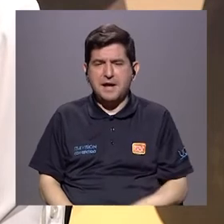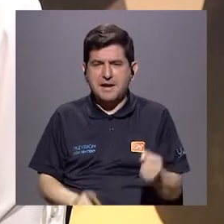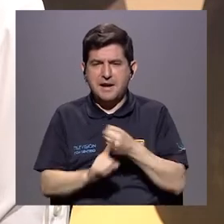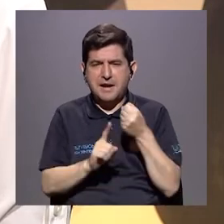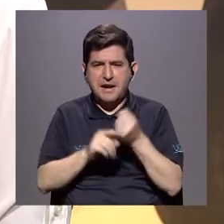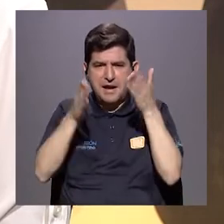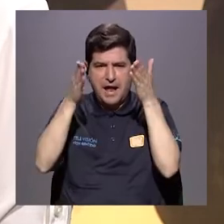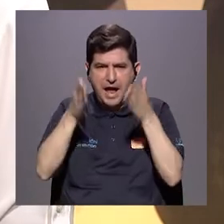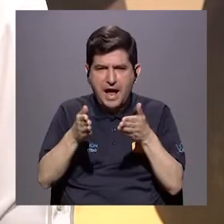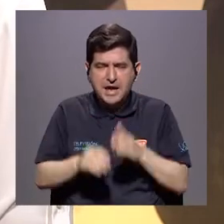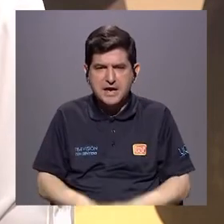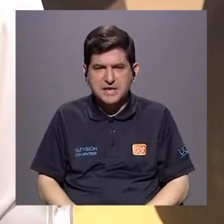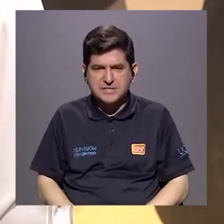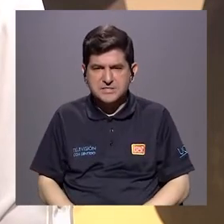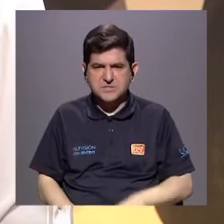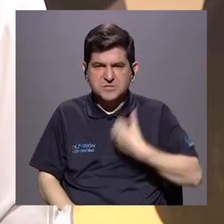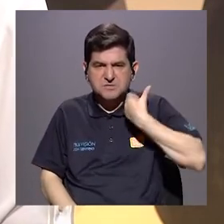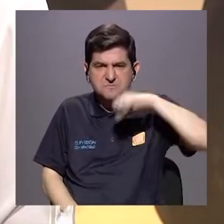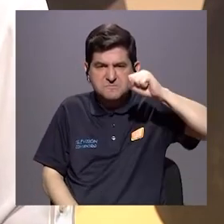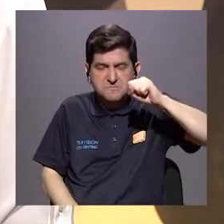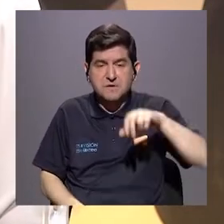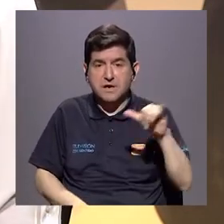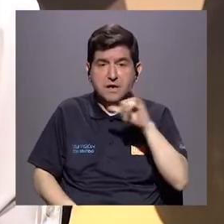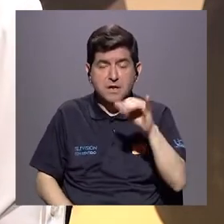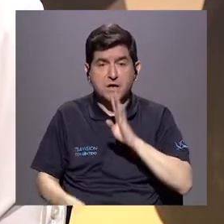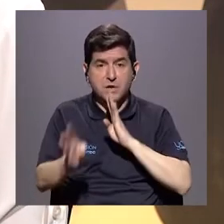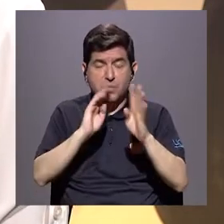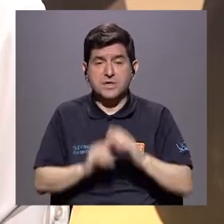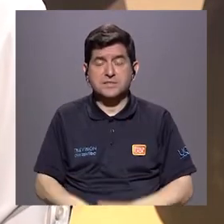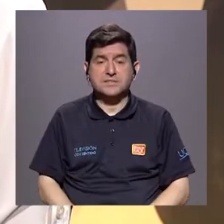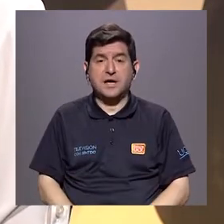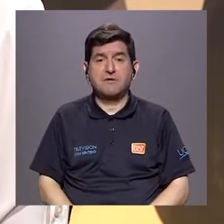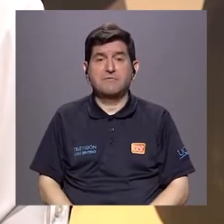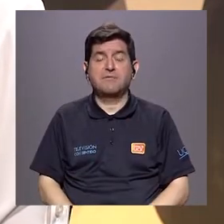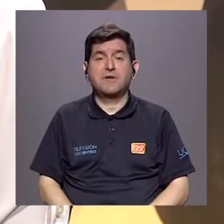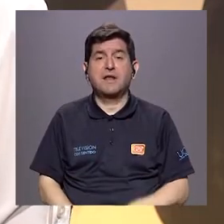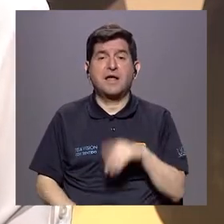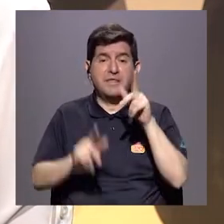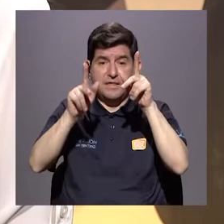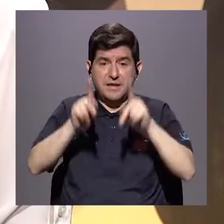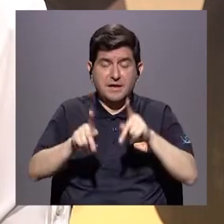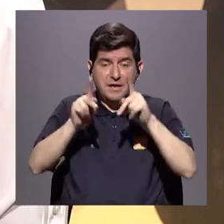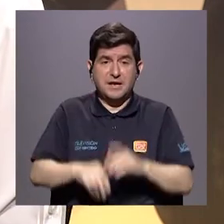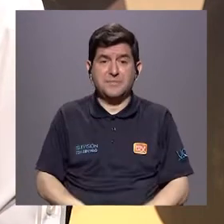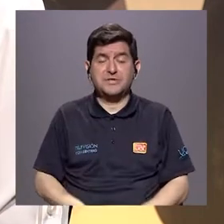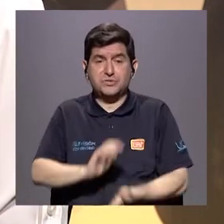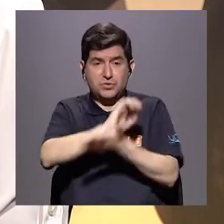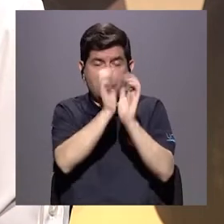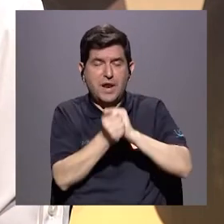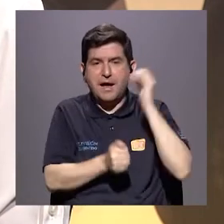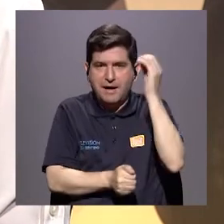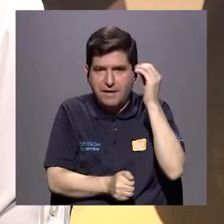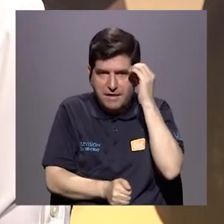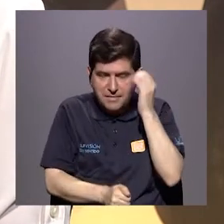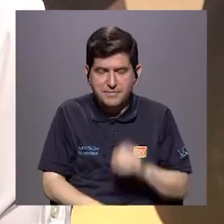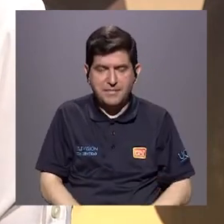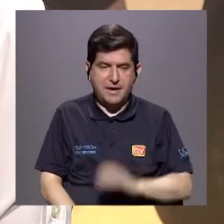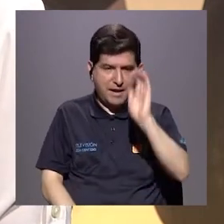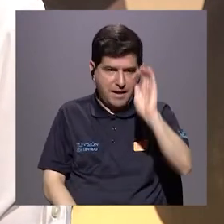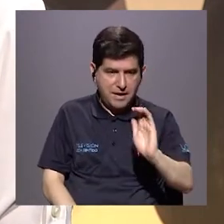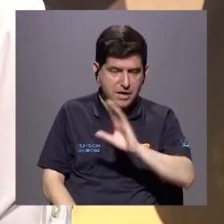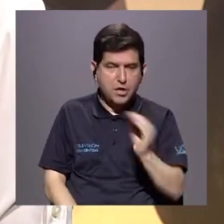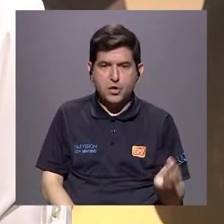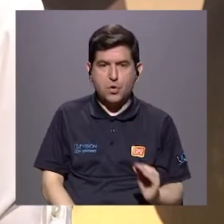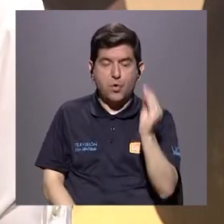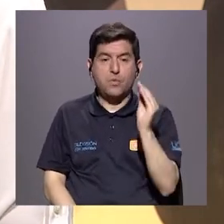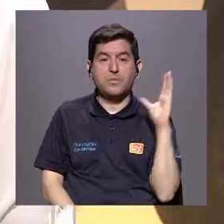agresor. Y por eso se habla también de la retractación, que es cuando muchas veces el niño o el